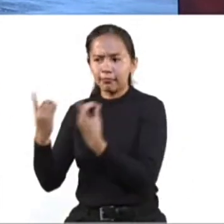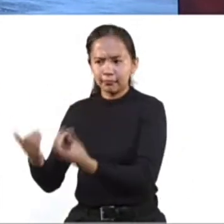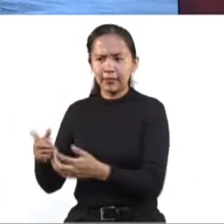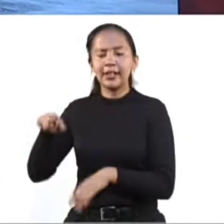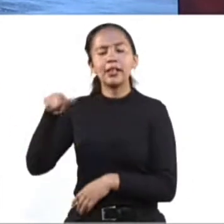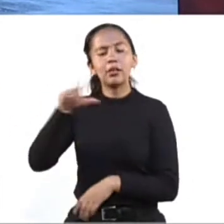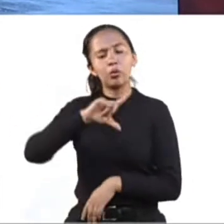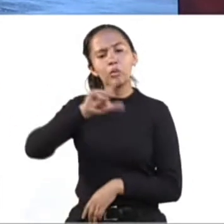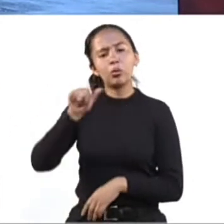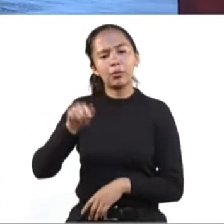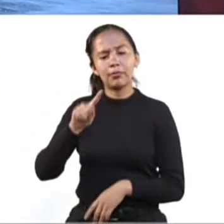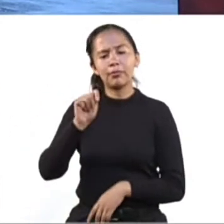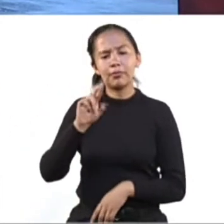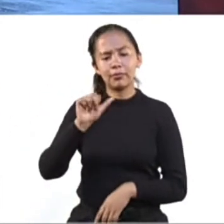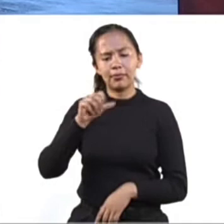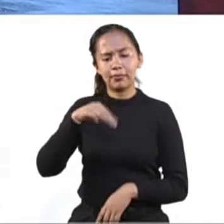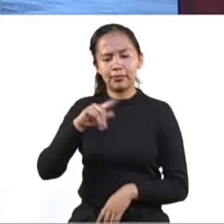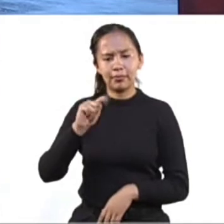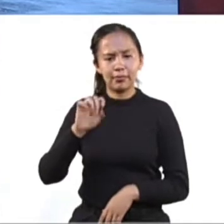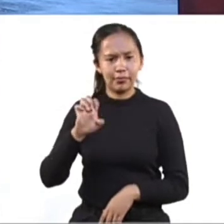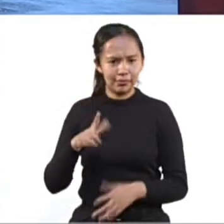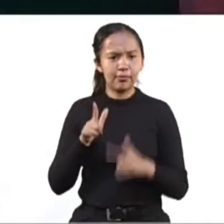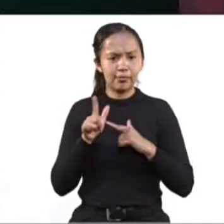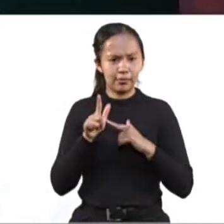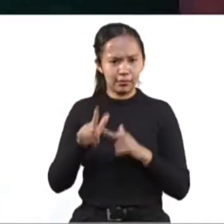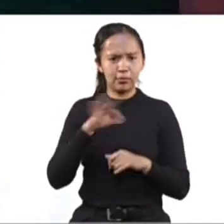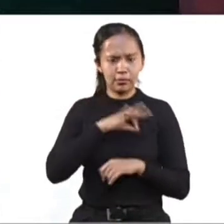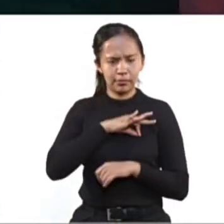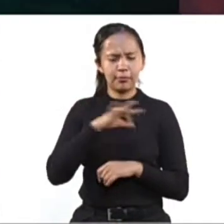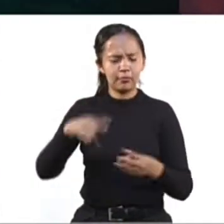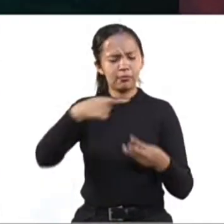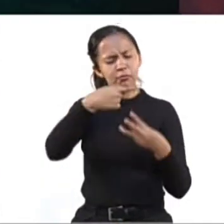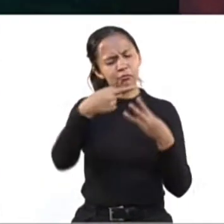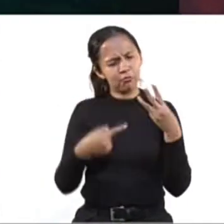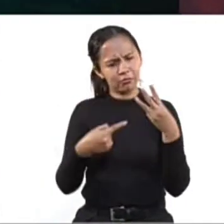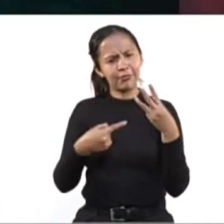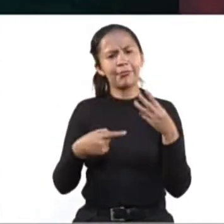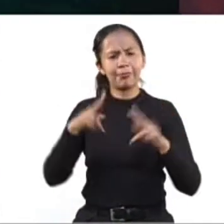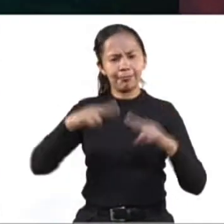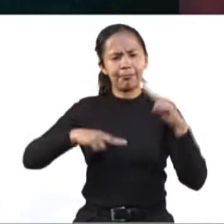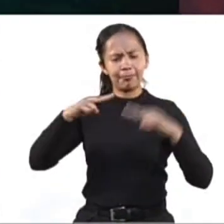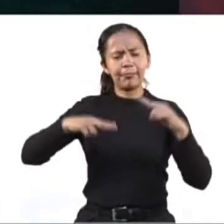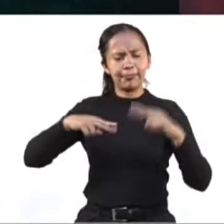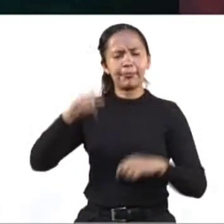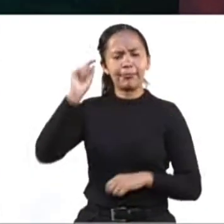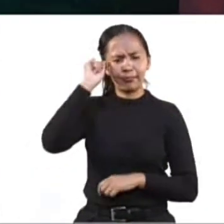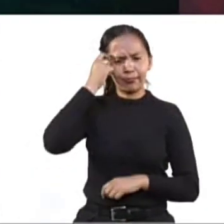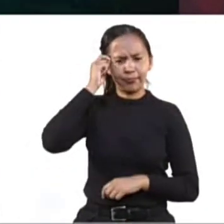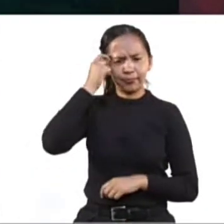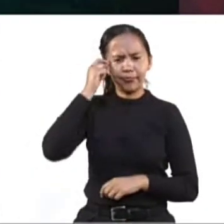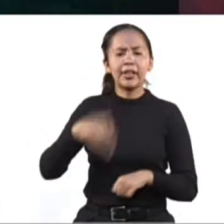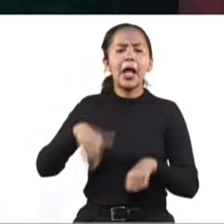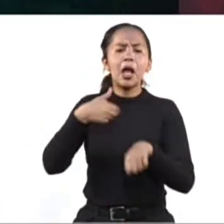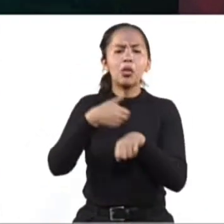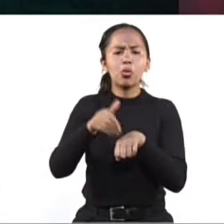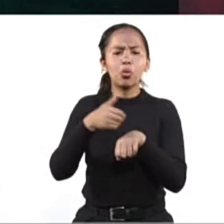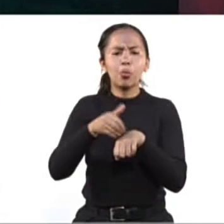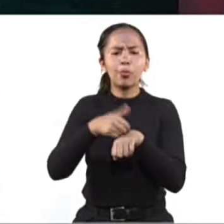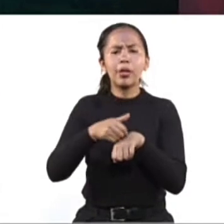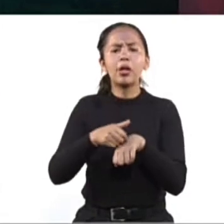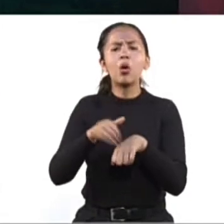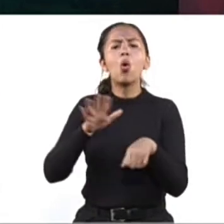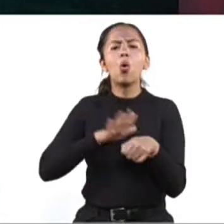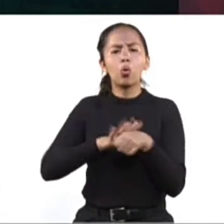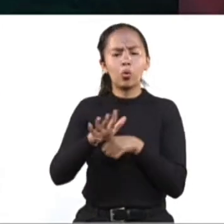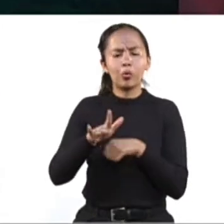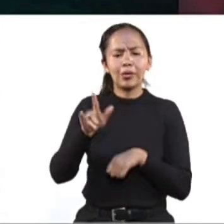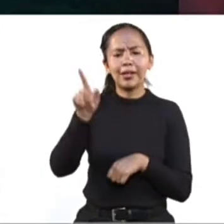su trámite. Estos son los tres niveles de servicio y pues bueno, la marcación para contactar a Locatel